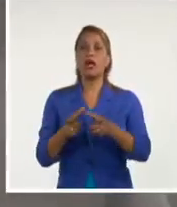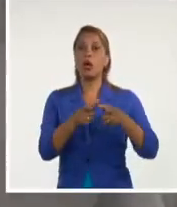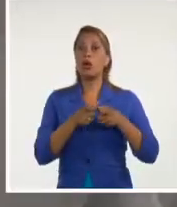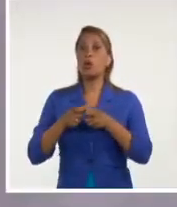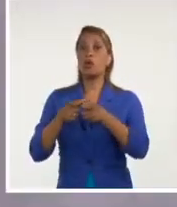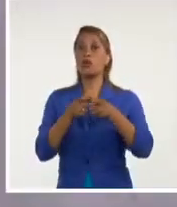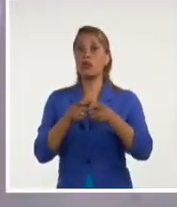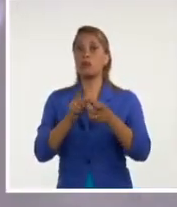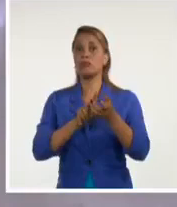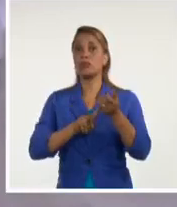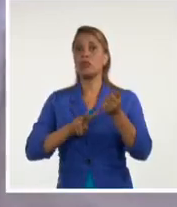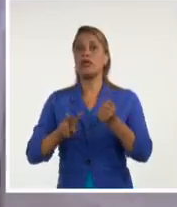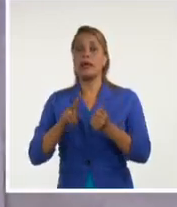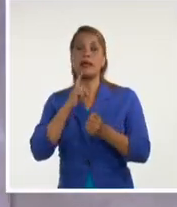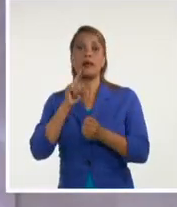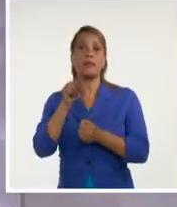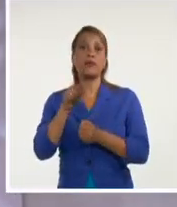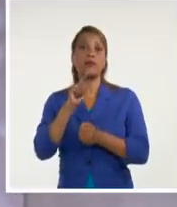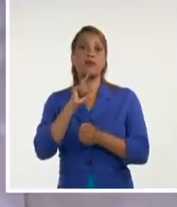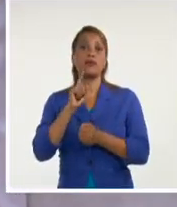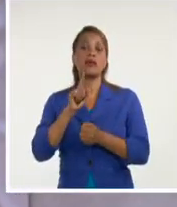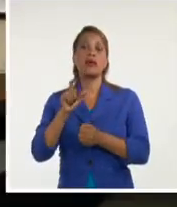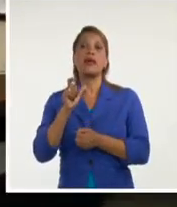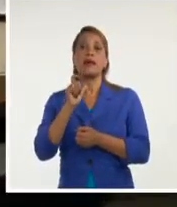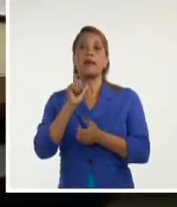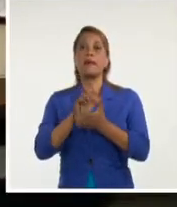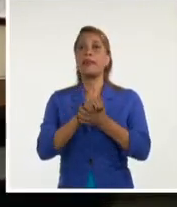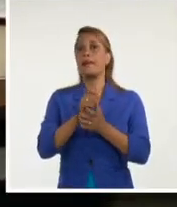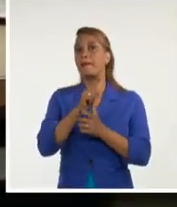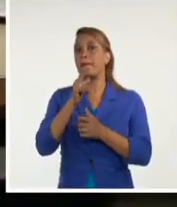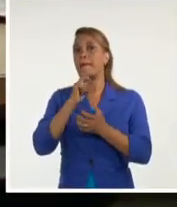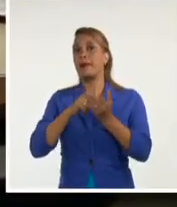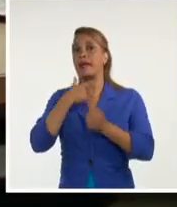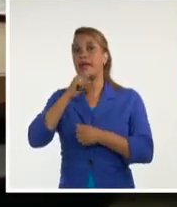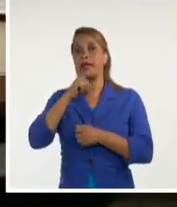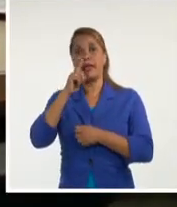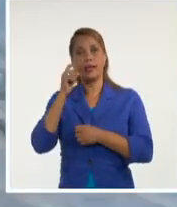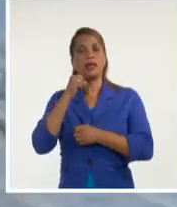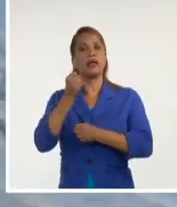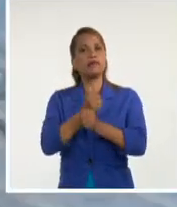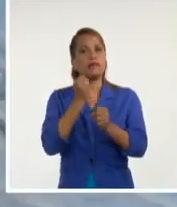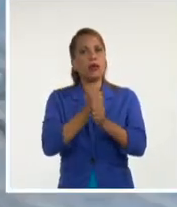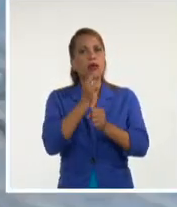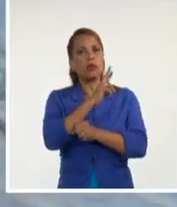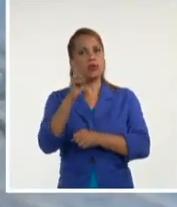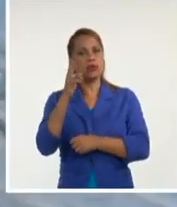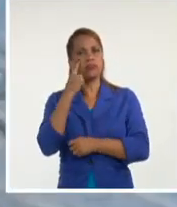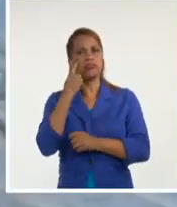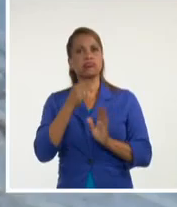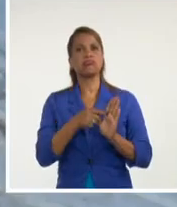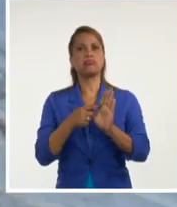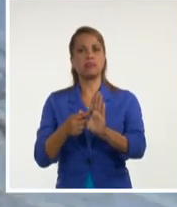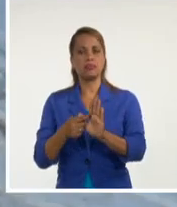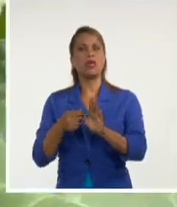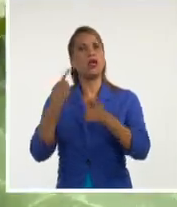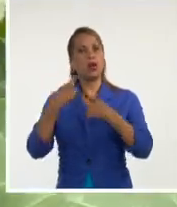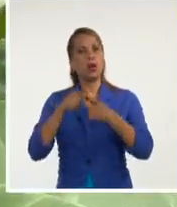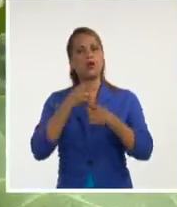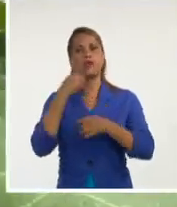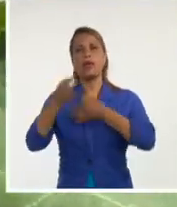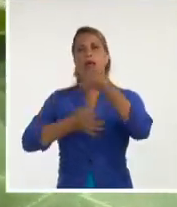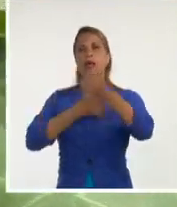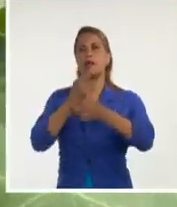de Golpe, donde se ubica el barrio del Palenque, la obra social de la revolución es tangible. Aquí, hoy se cuentan otras historias de